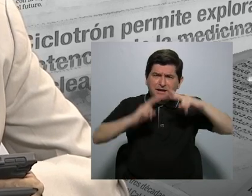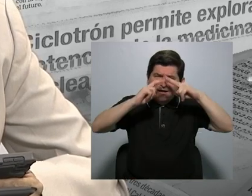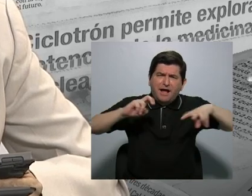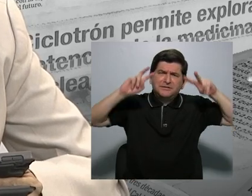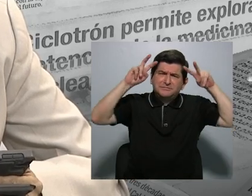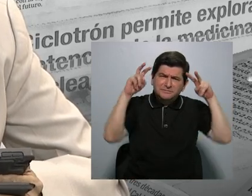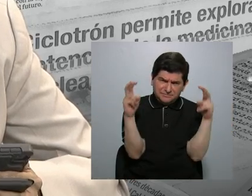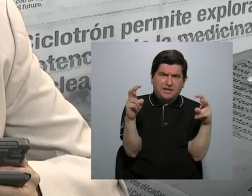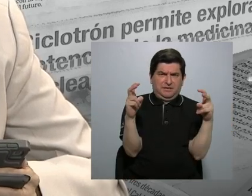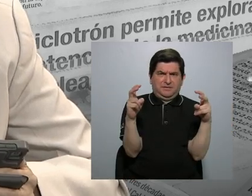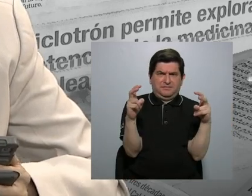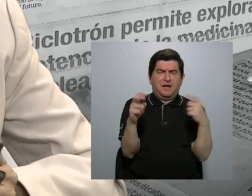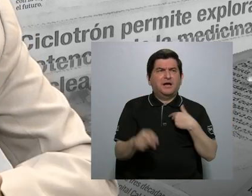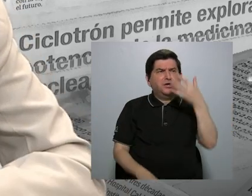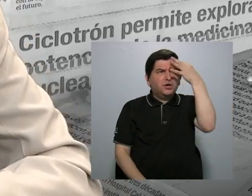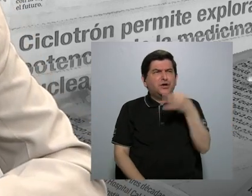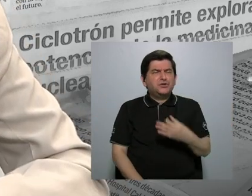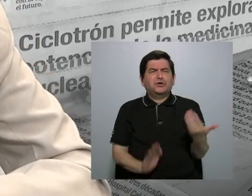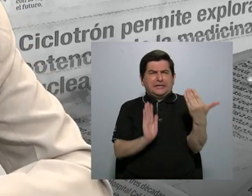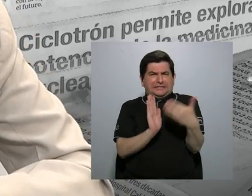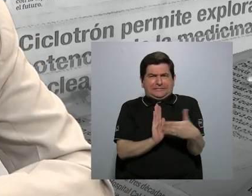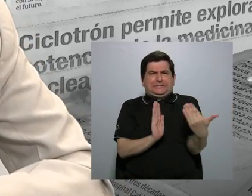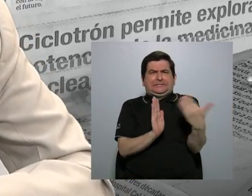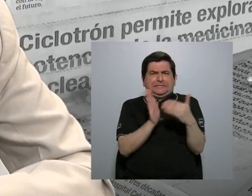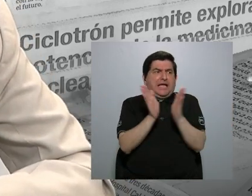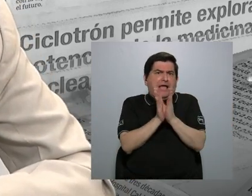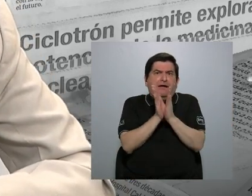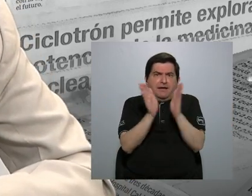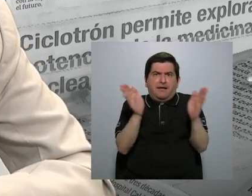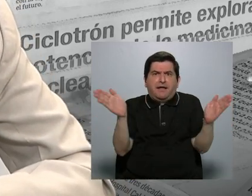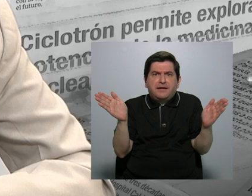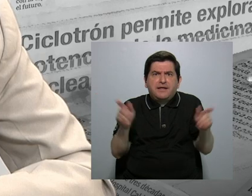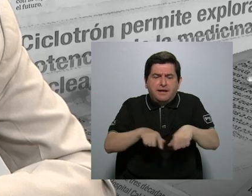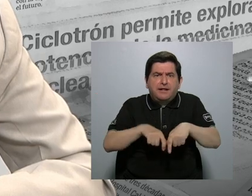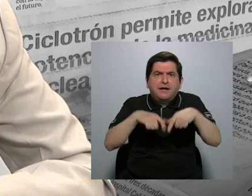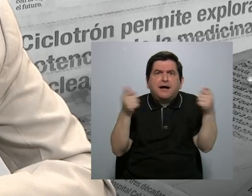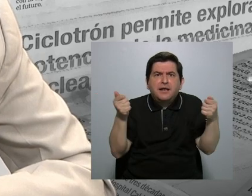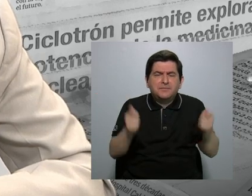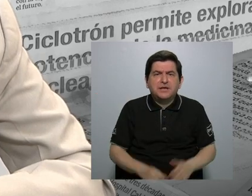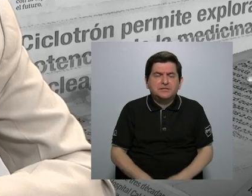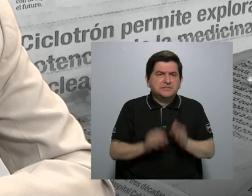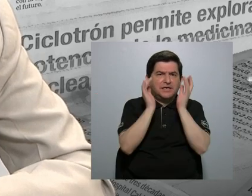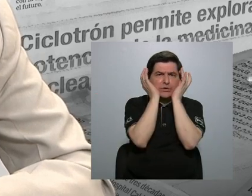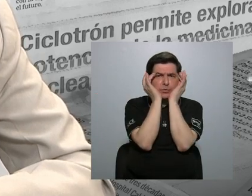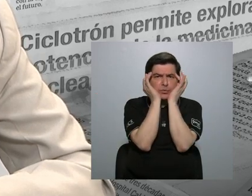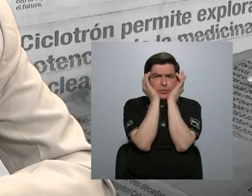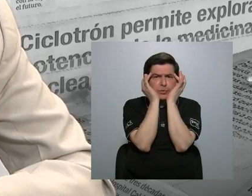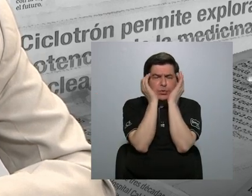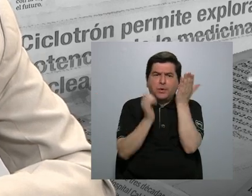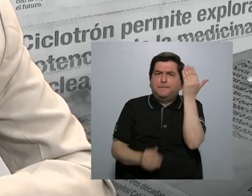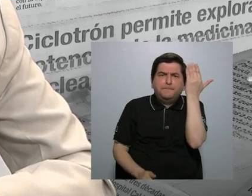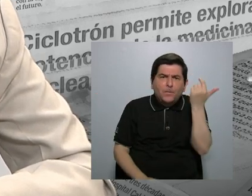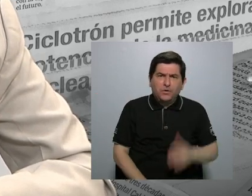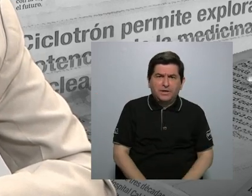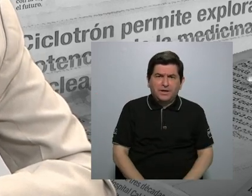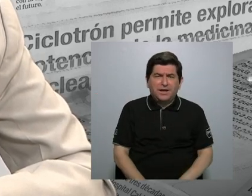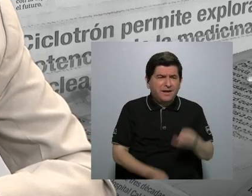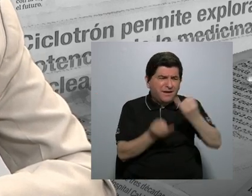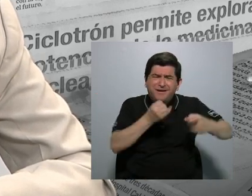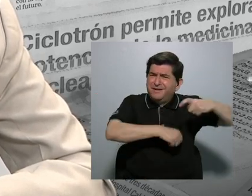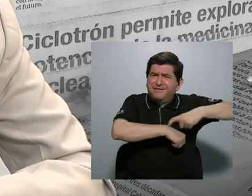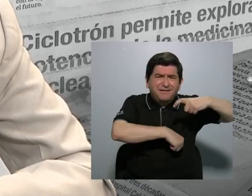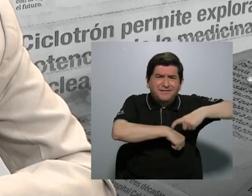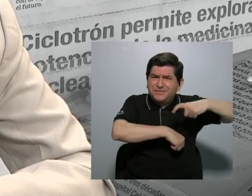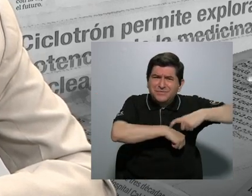tema que yo creo que aflige en general a la prensa, la congoja, porque ya últimamente